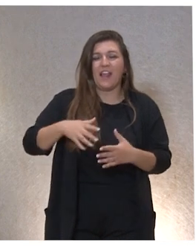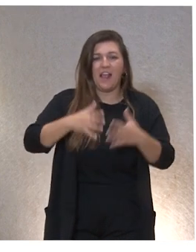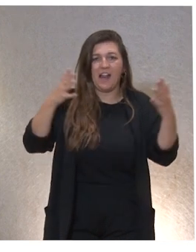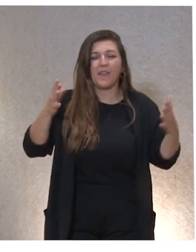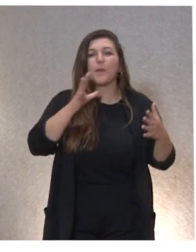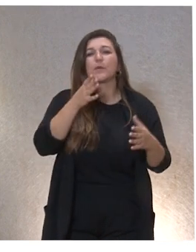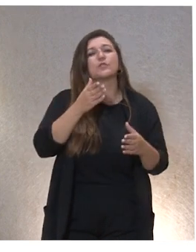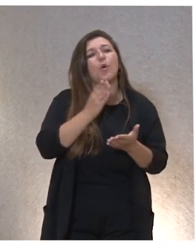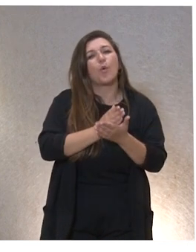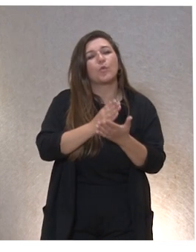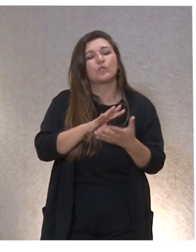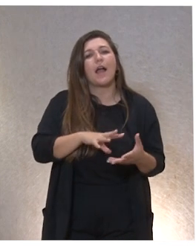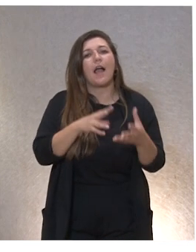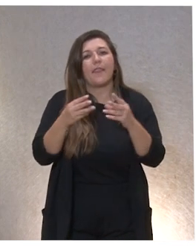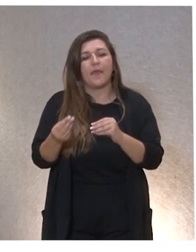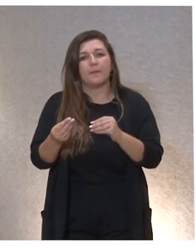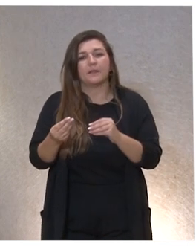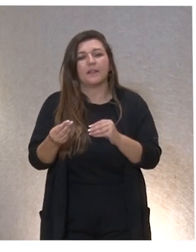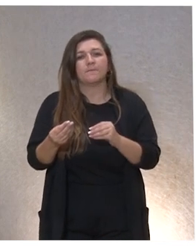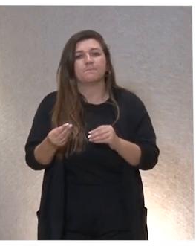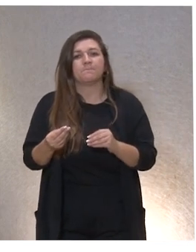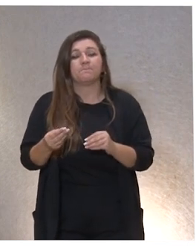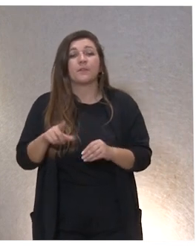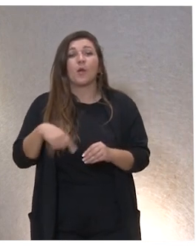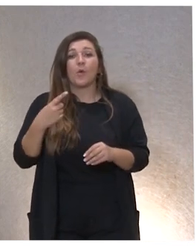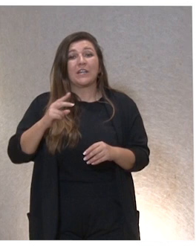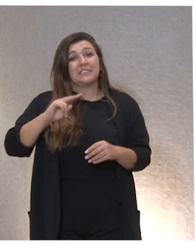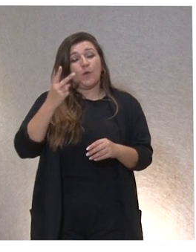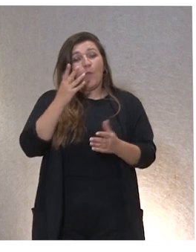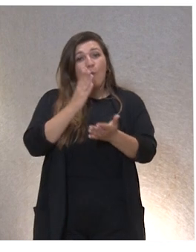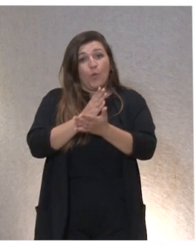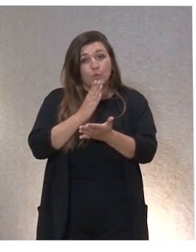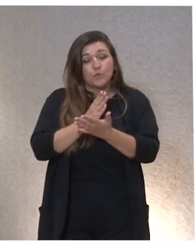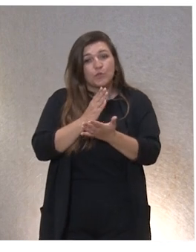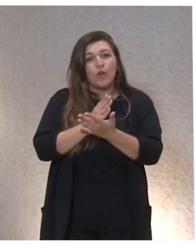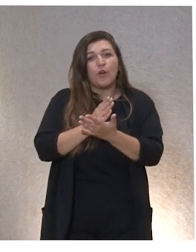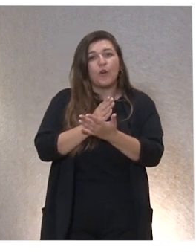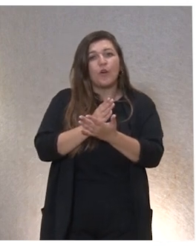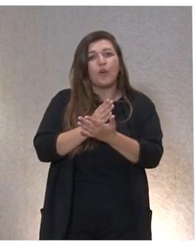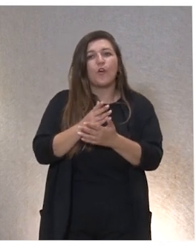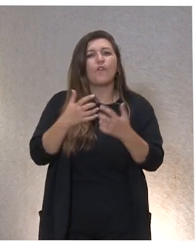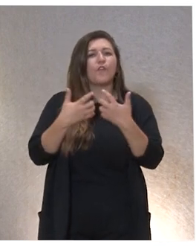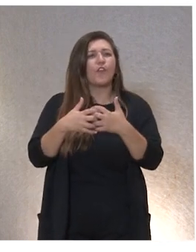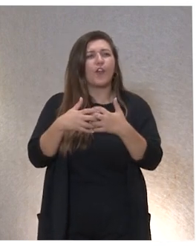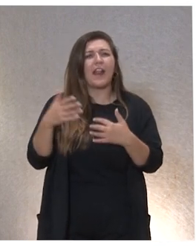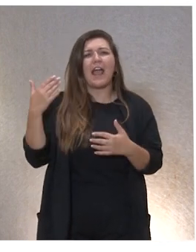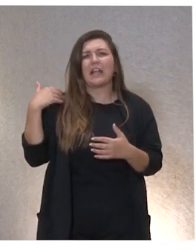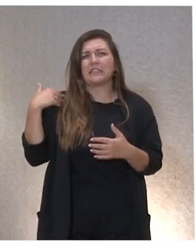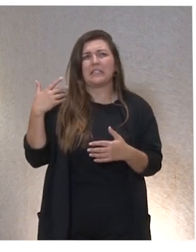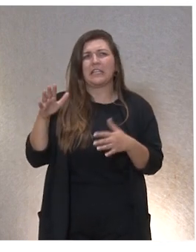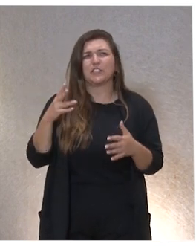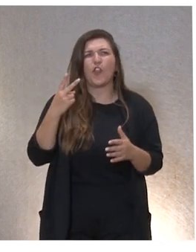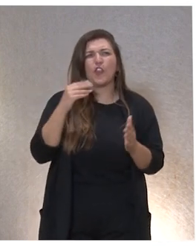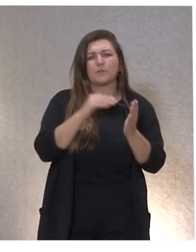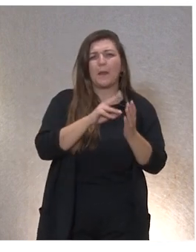se adaptaba a eso también tenemos un segundo curso que ya lleva funcionando hace unos años desde el año